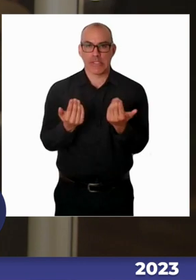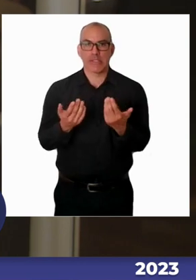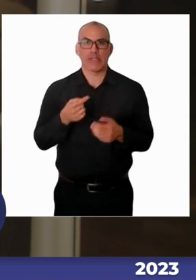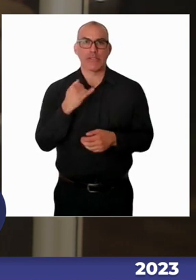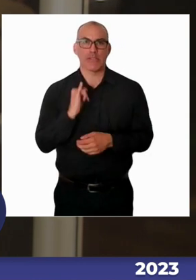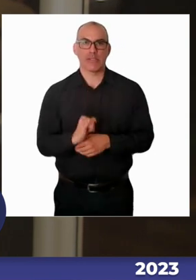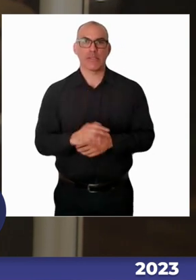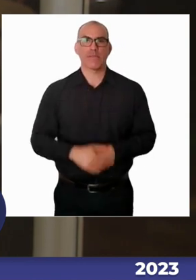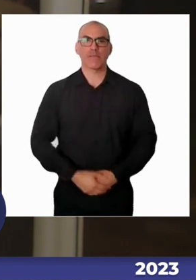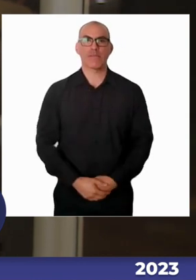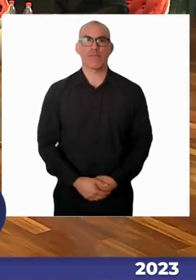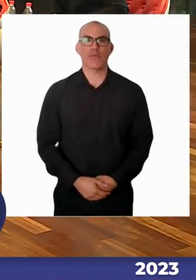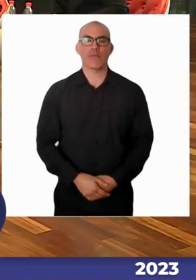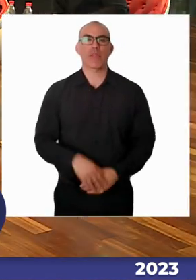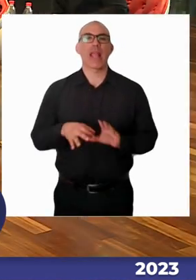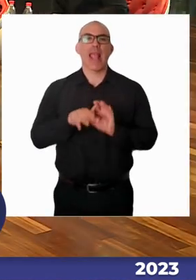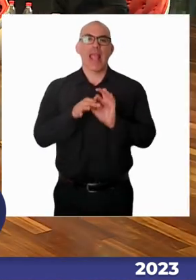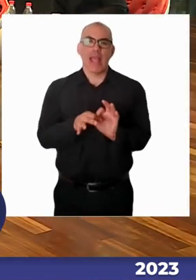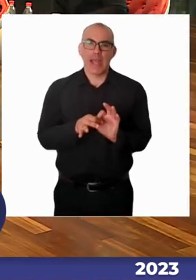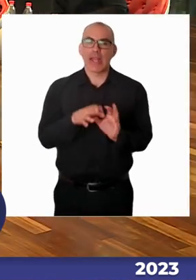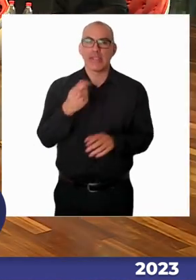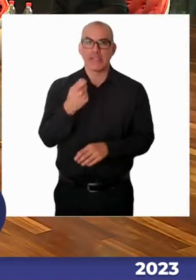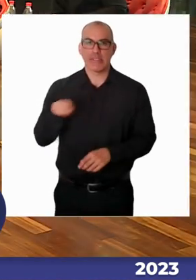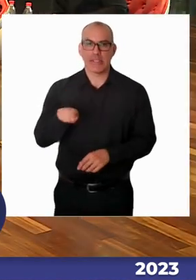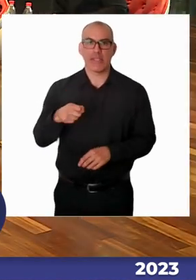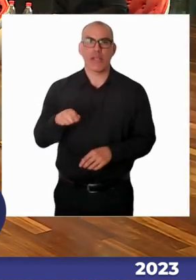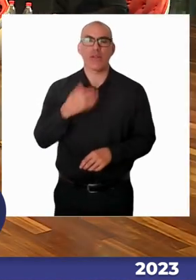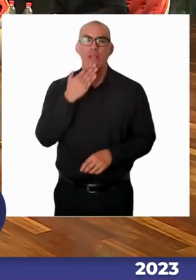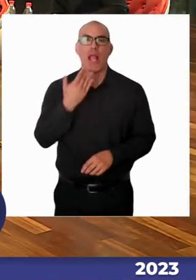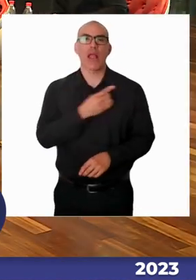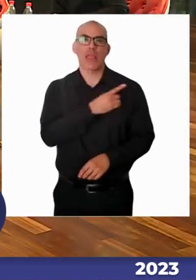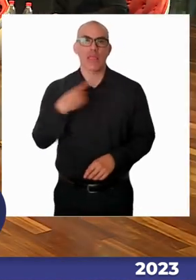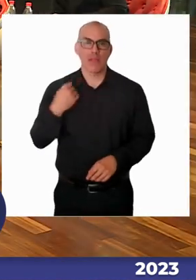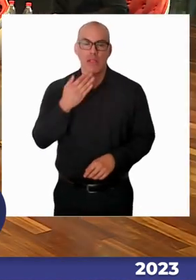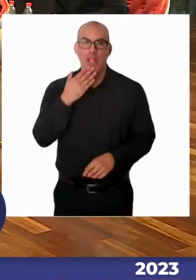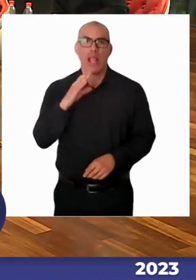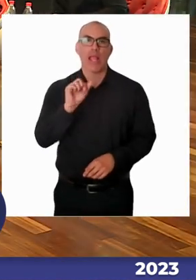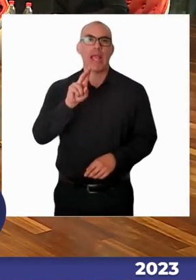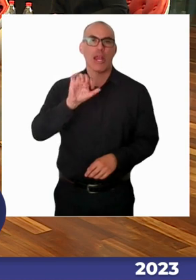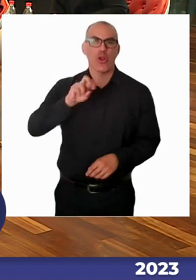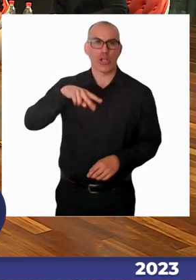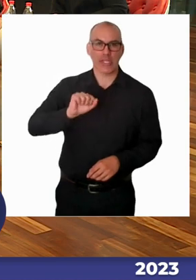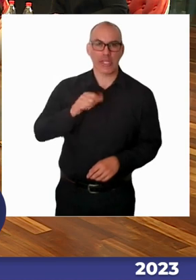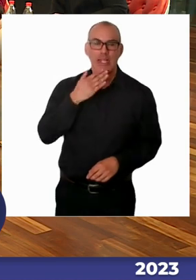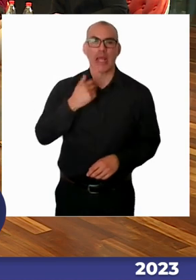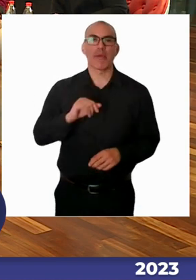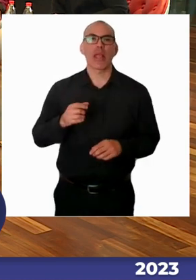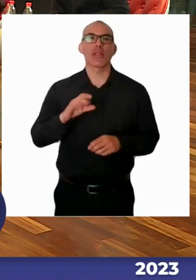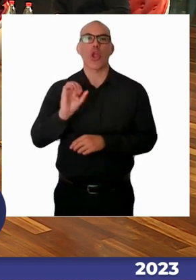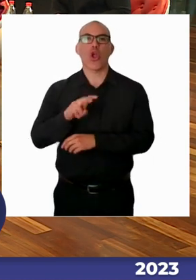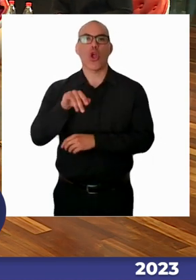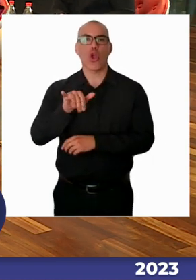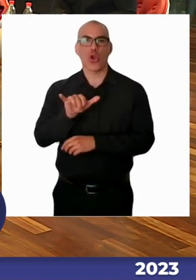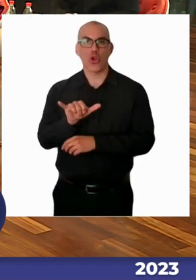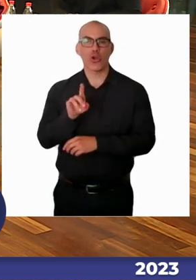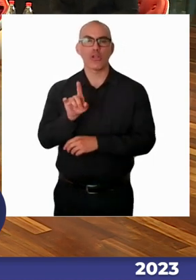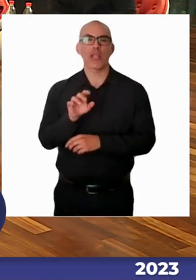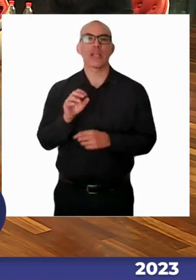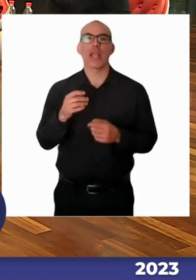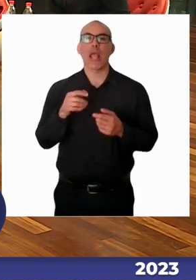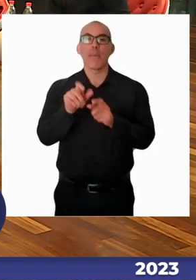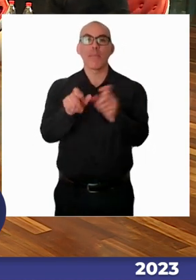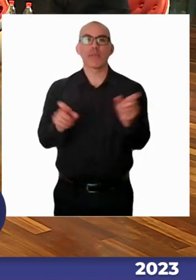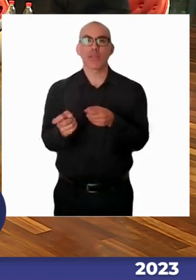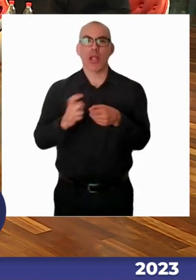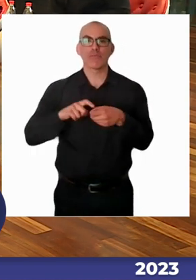Agradecerle al Senador, Diputada, Carolina, Constanza, agradecerle a todas las personas que nos estuvieron siguiendo a través de las redes sociales, de